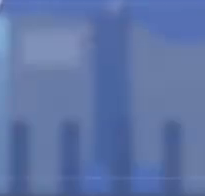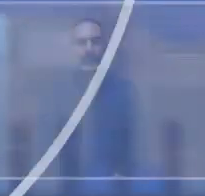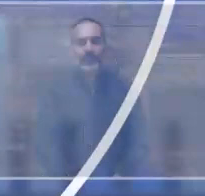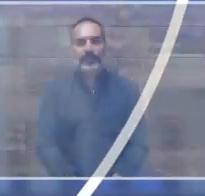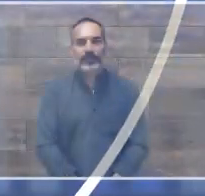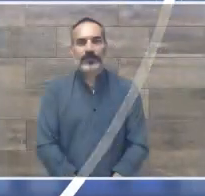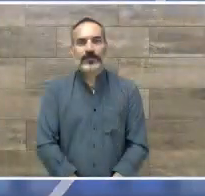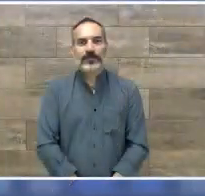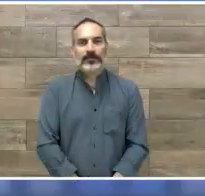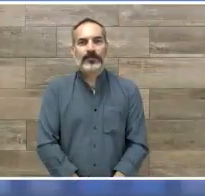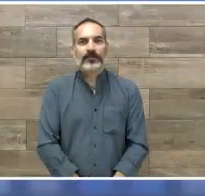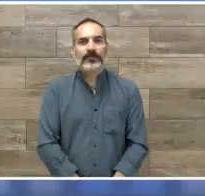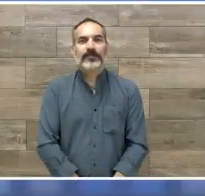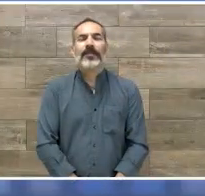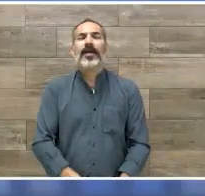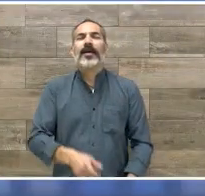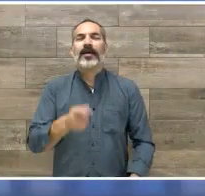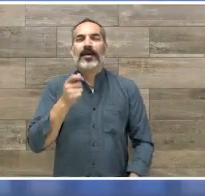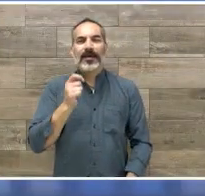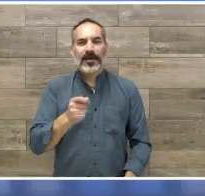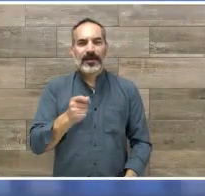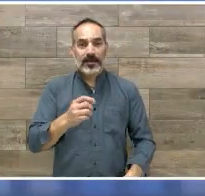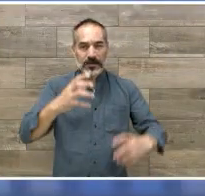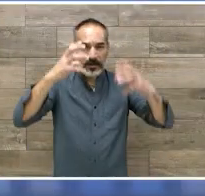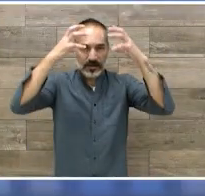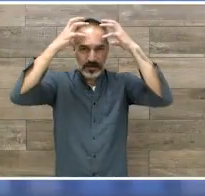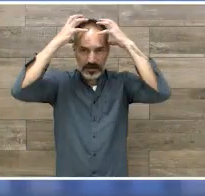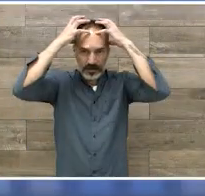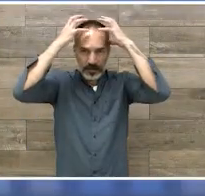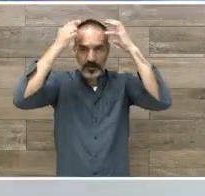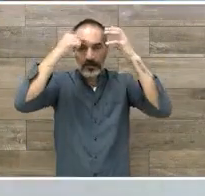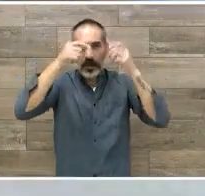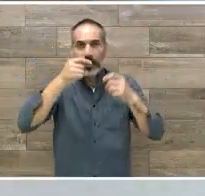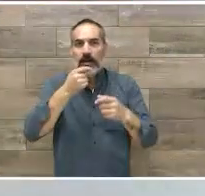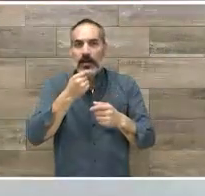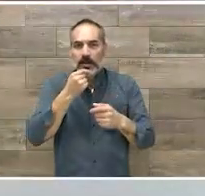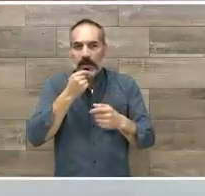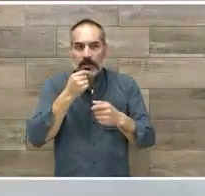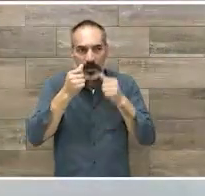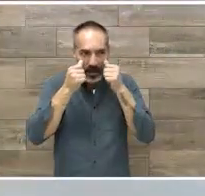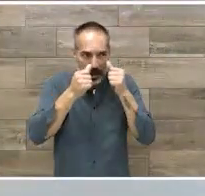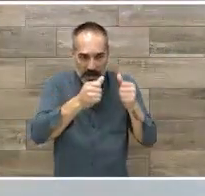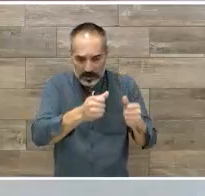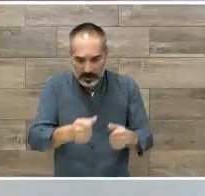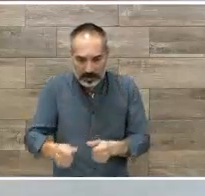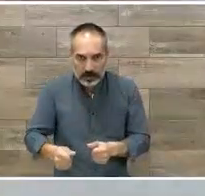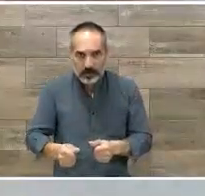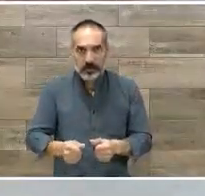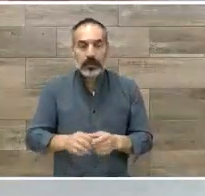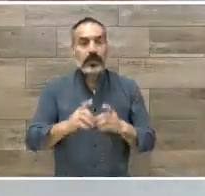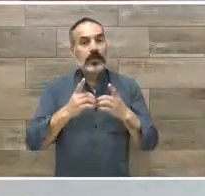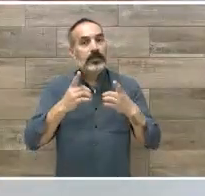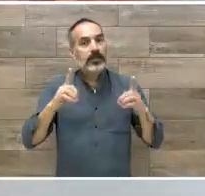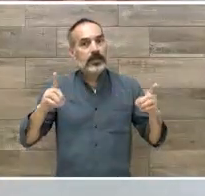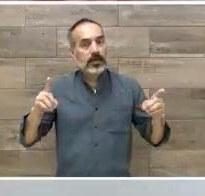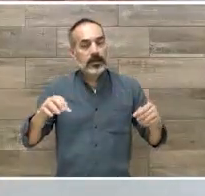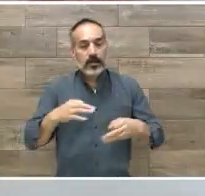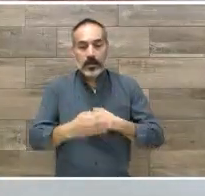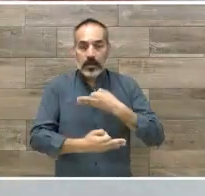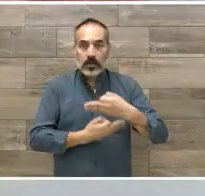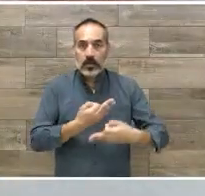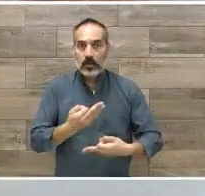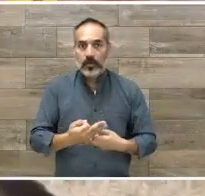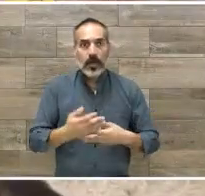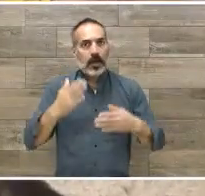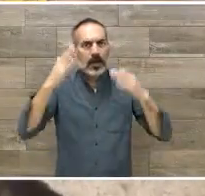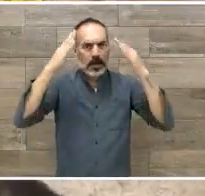¿Qué es la estimulación temprana? Se le denomina estimulación porque su finalidad es desarrollar al máximo las capacidades